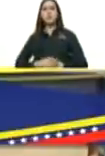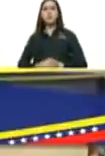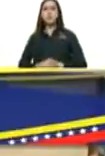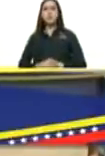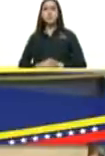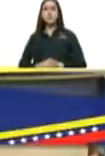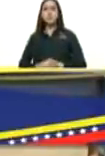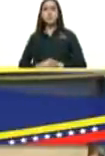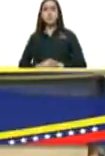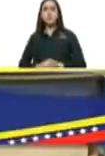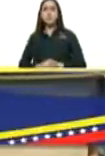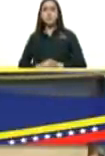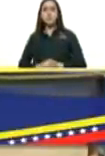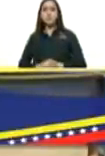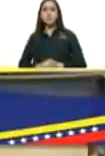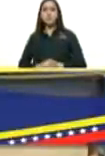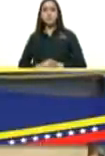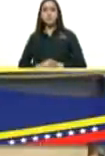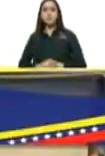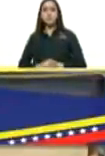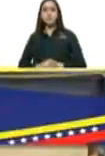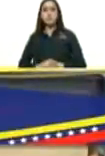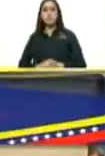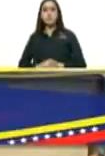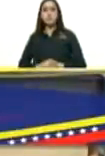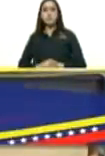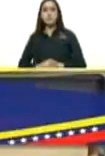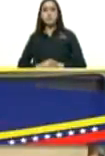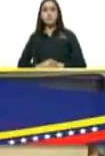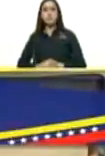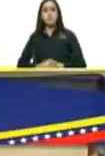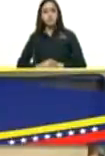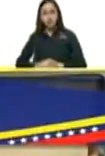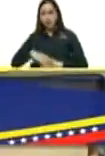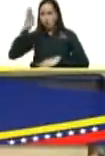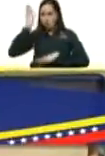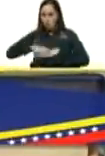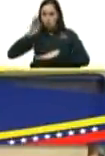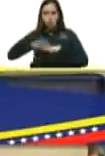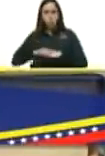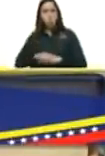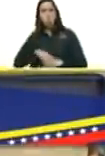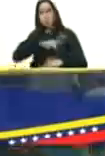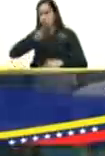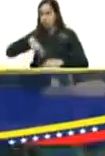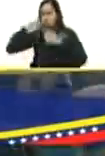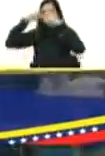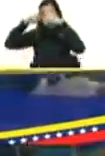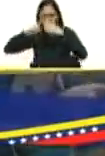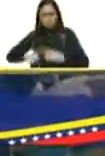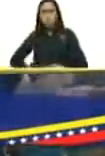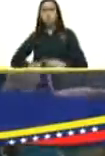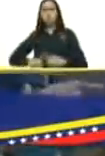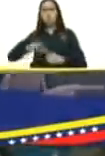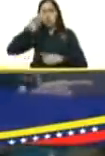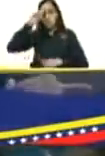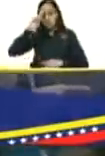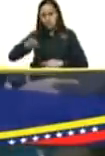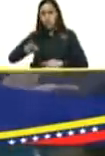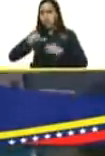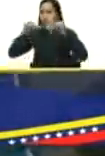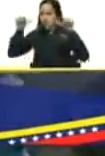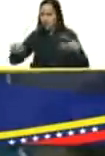nacional electoral así yo llamo a reconocernos en los resultados del mejor